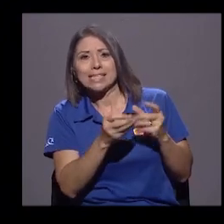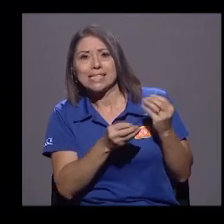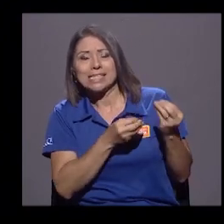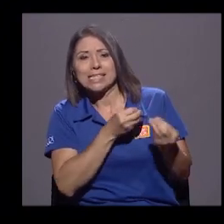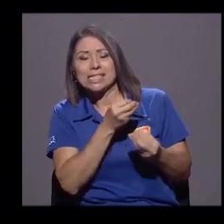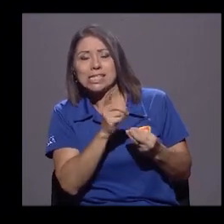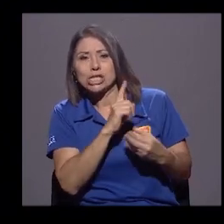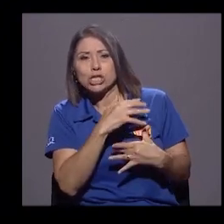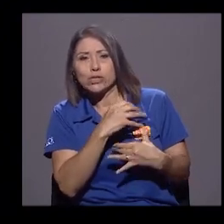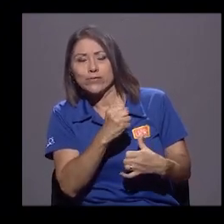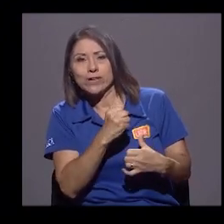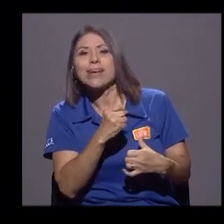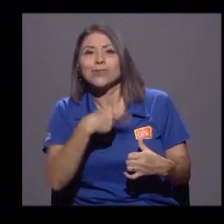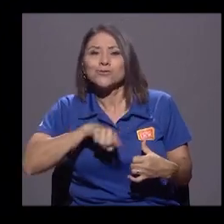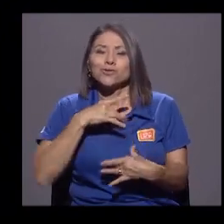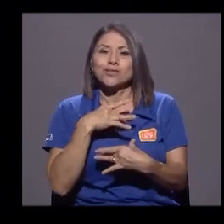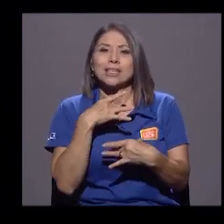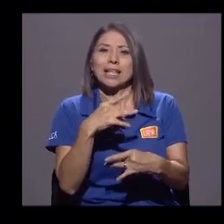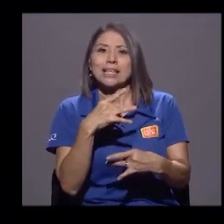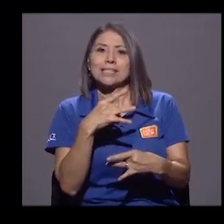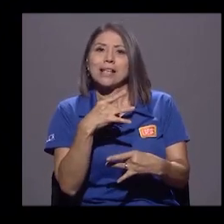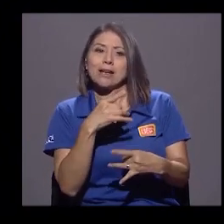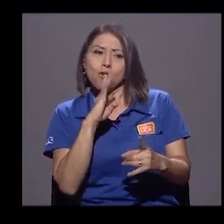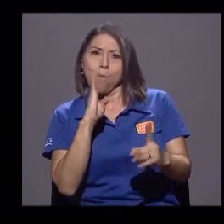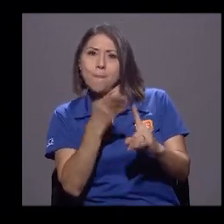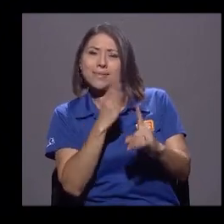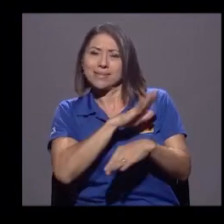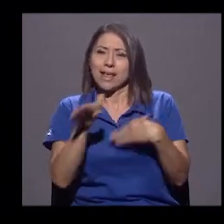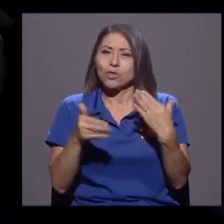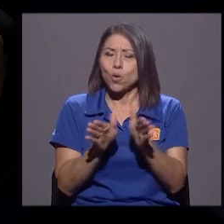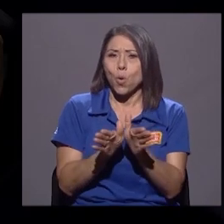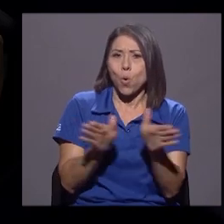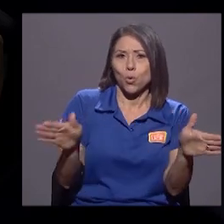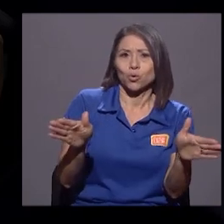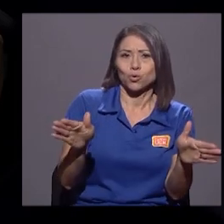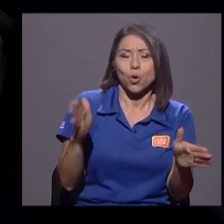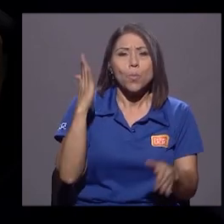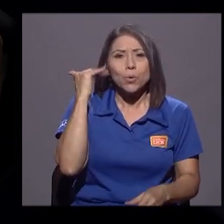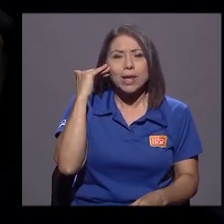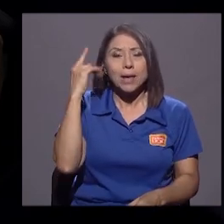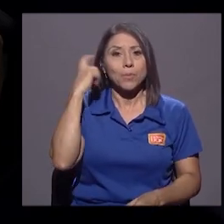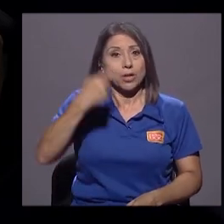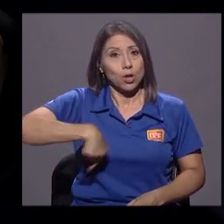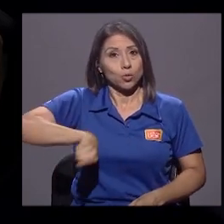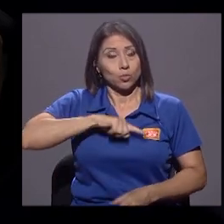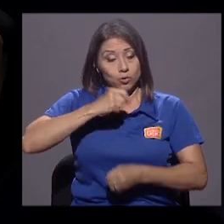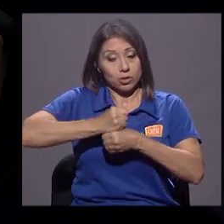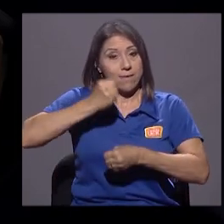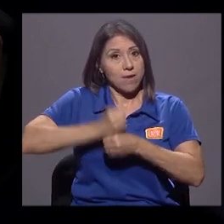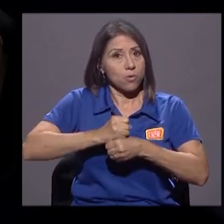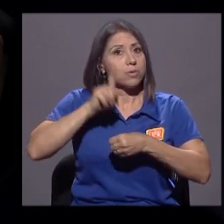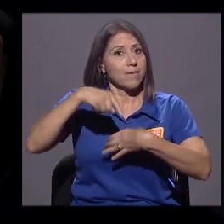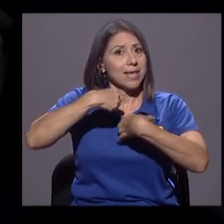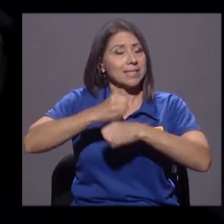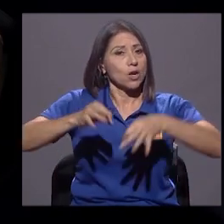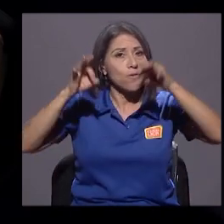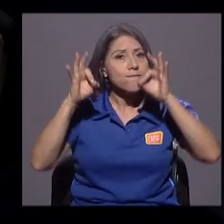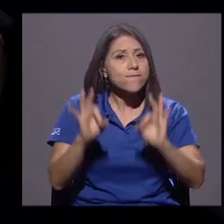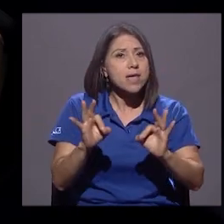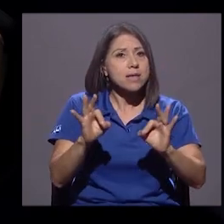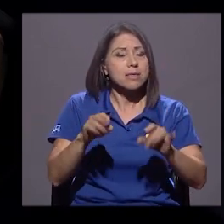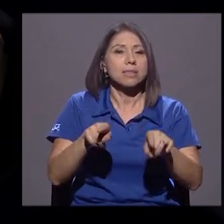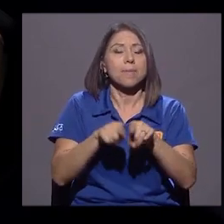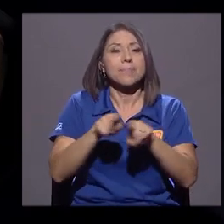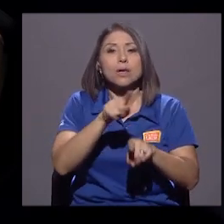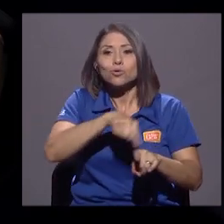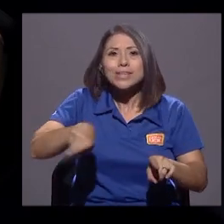razón muy básica, y es porque nosotros, por el trabajo que hacemos, no nos basta con hacerlo bien. Nosotros tenemos que convencer de que lo